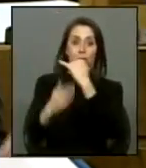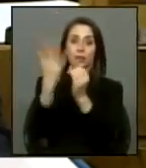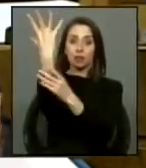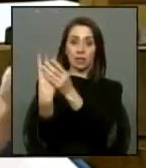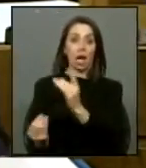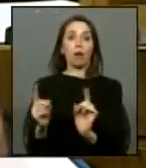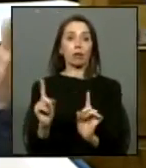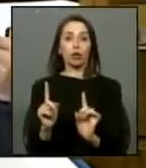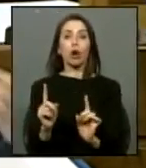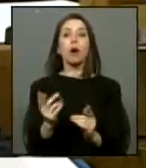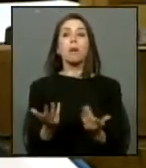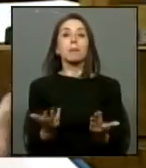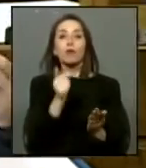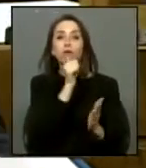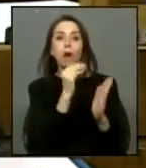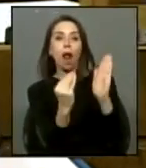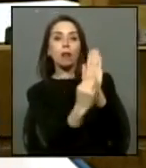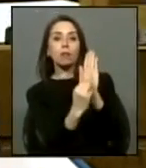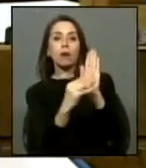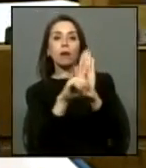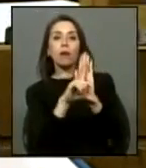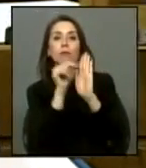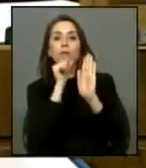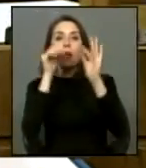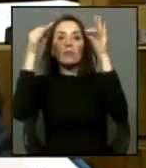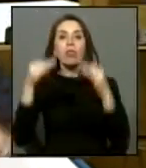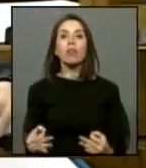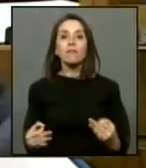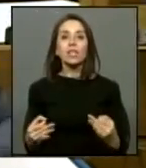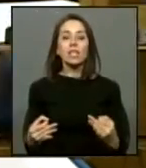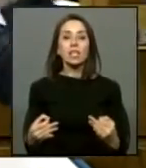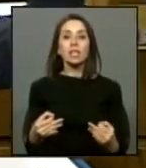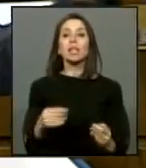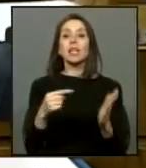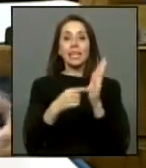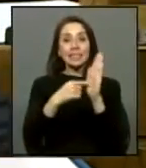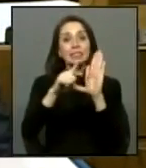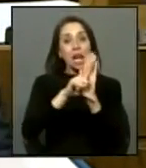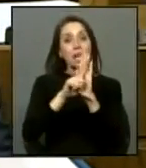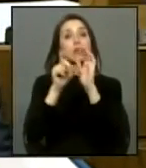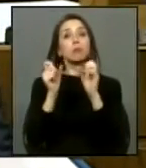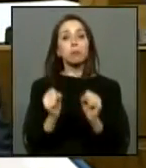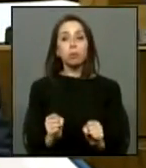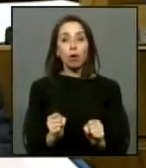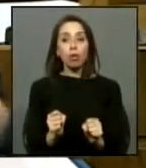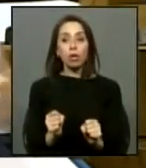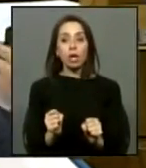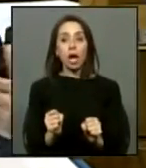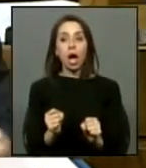claramente es algo que no está definido que tenemos que definirlo como país nuevamente esta ley podría ser algo que ayuda a esto